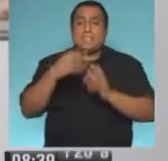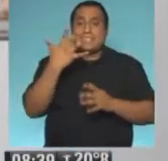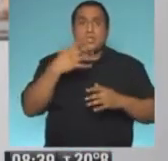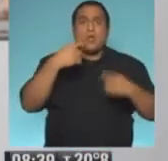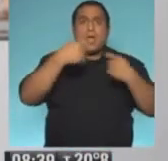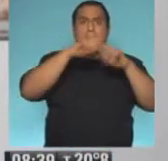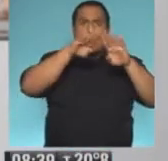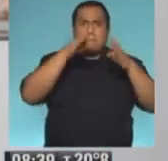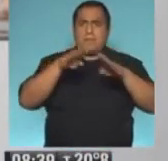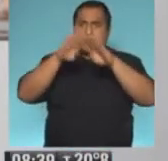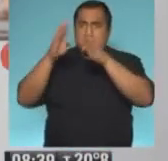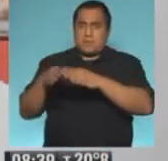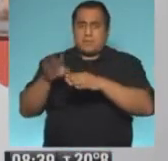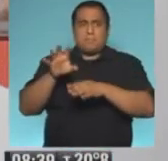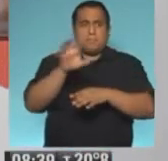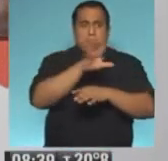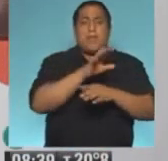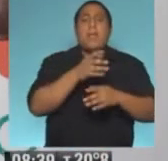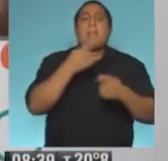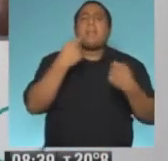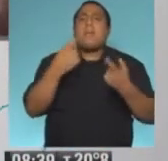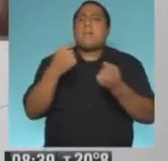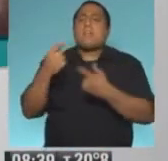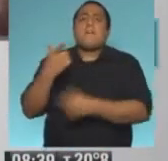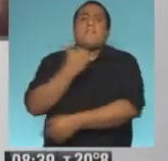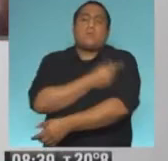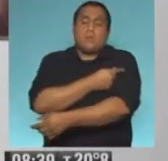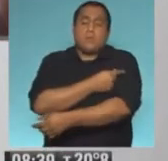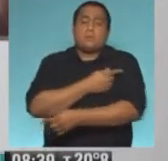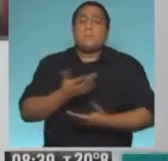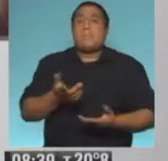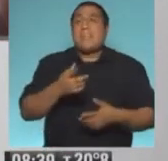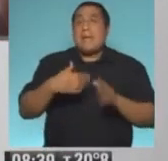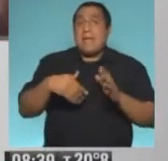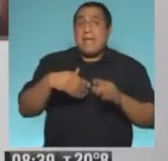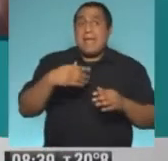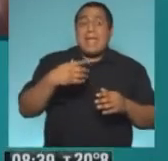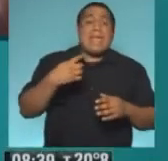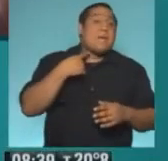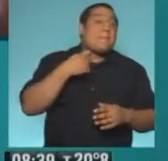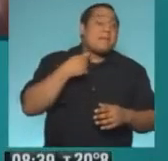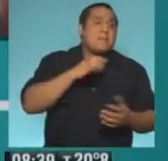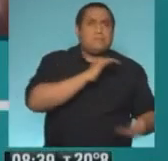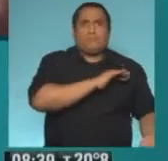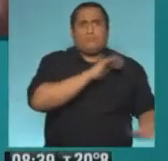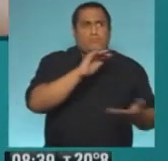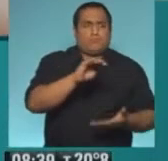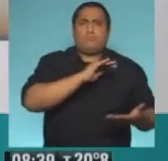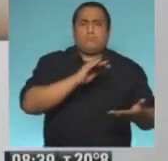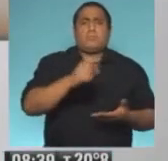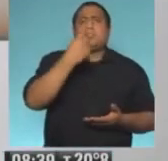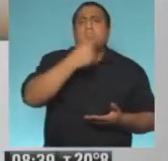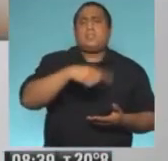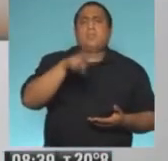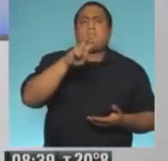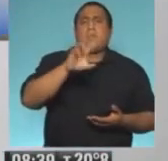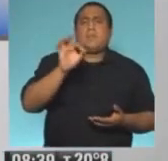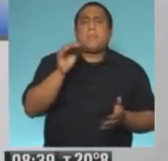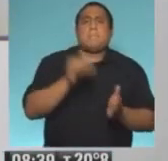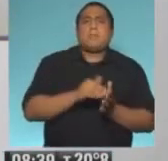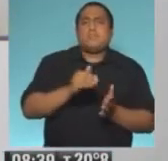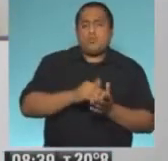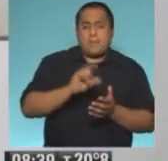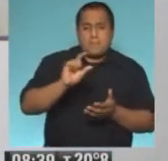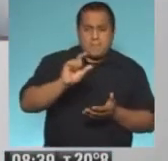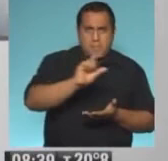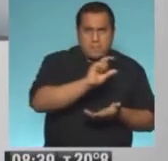van a proveer las vacunas, que en principio en España llegarían por cantidad de 120 millones de dosis,